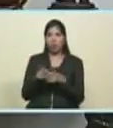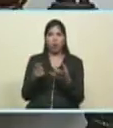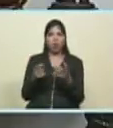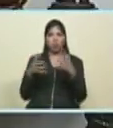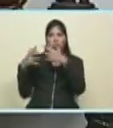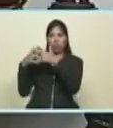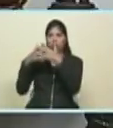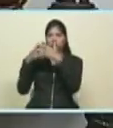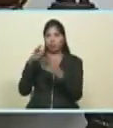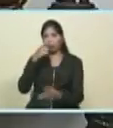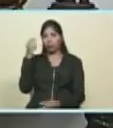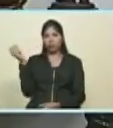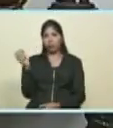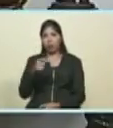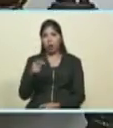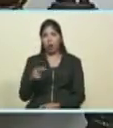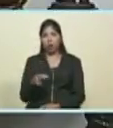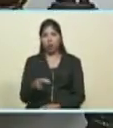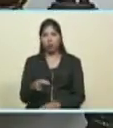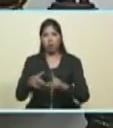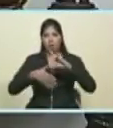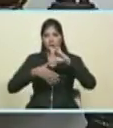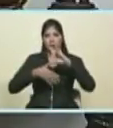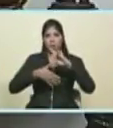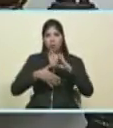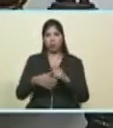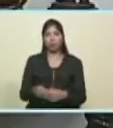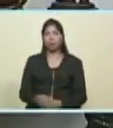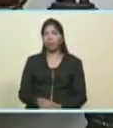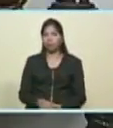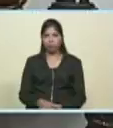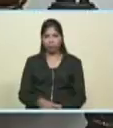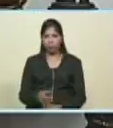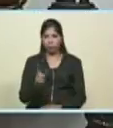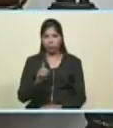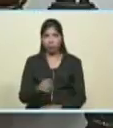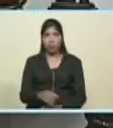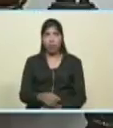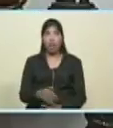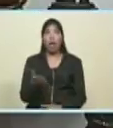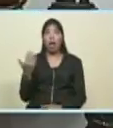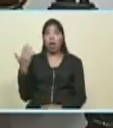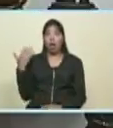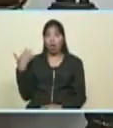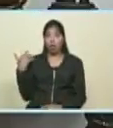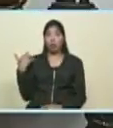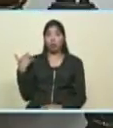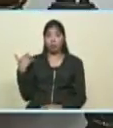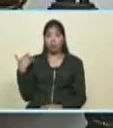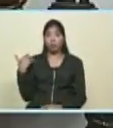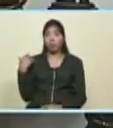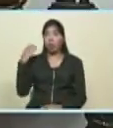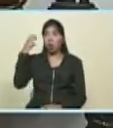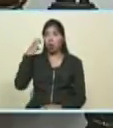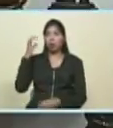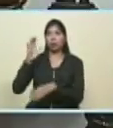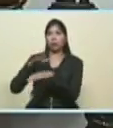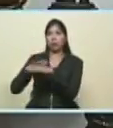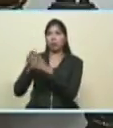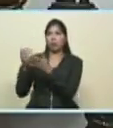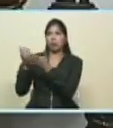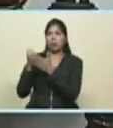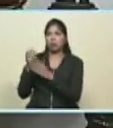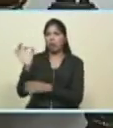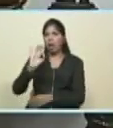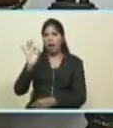quedó atrás más nunca volverá la política internacional donde le rendíamos pleitesía a las cortes europeas más